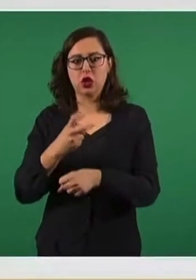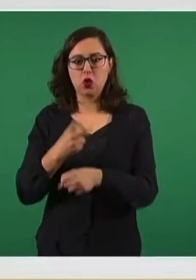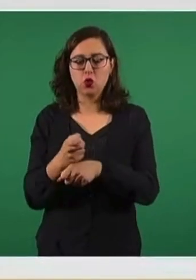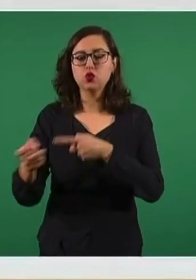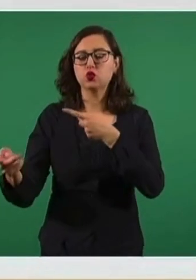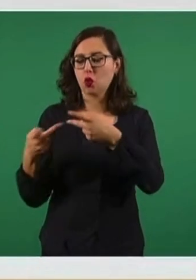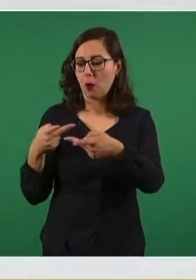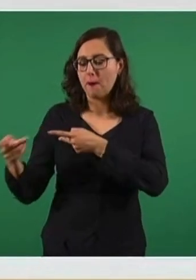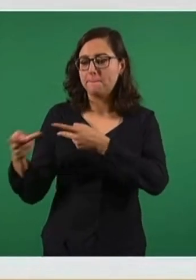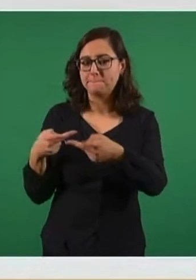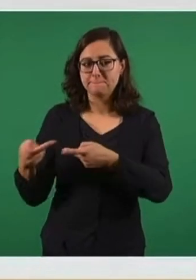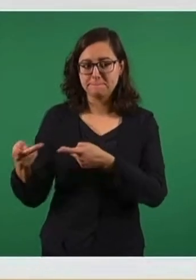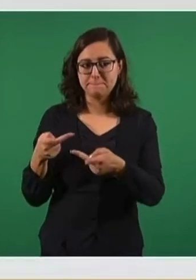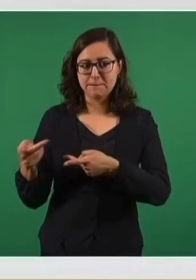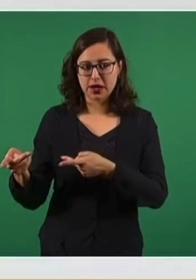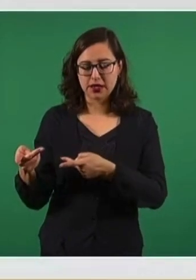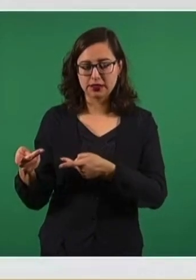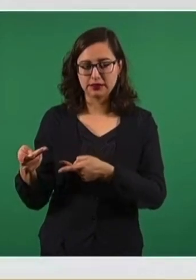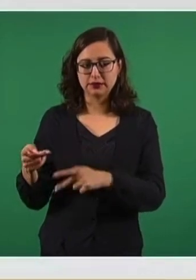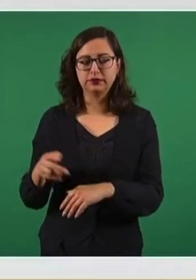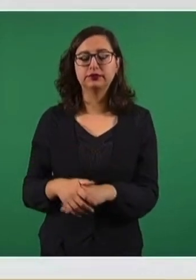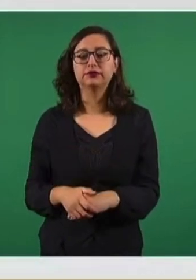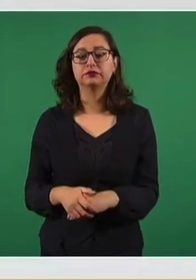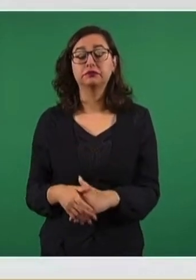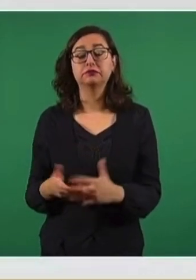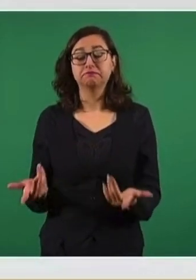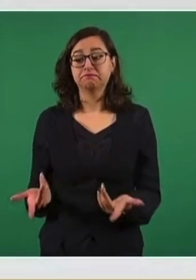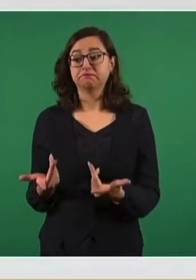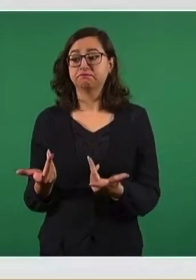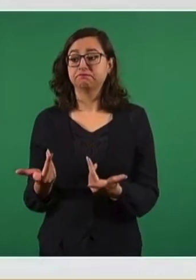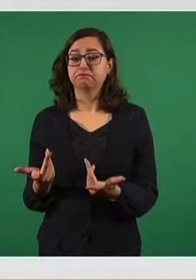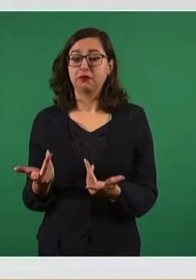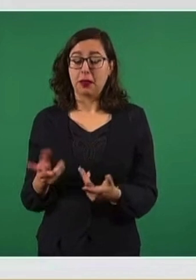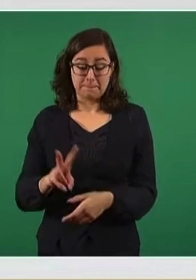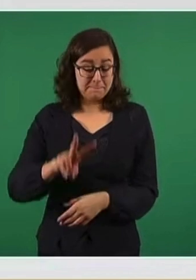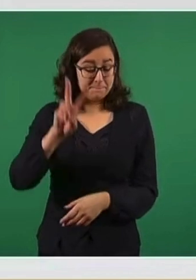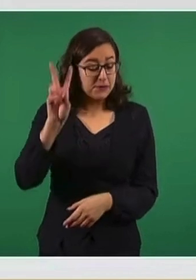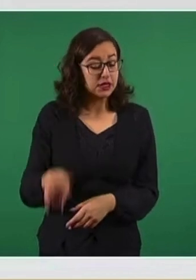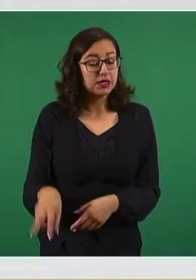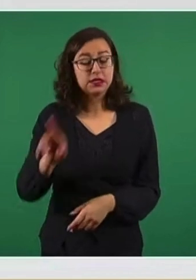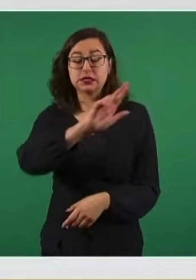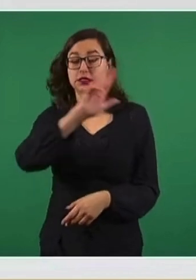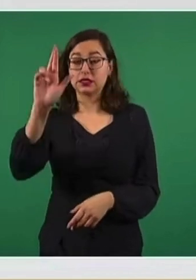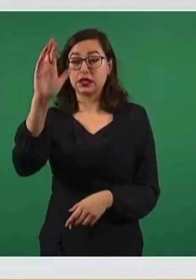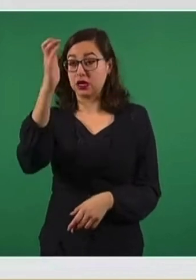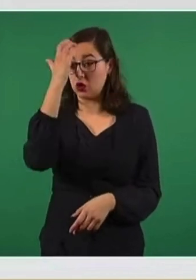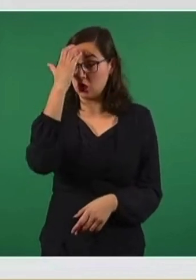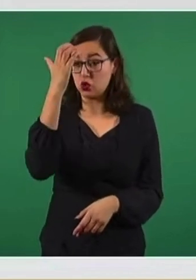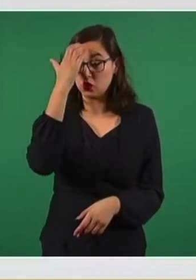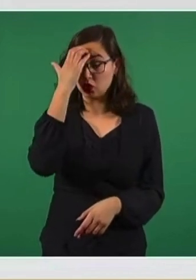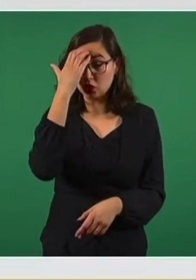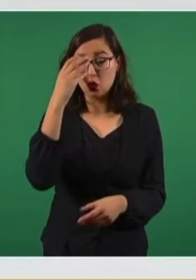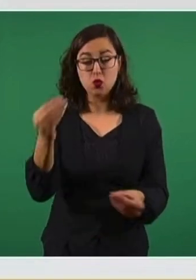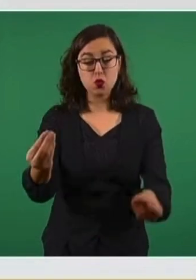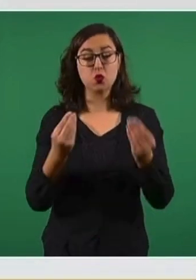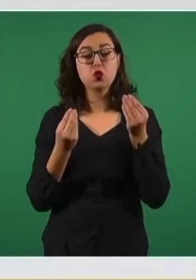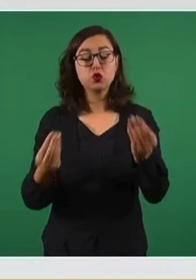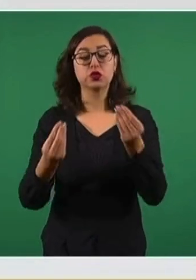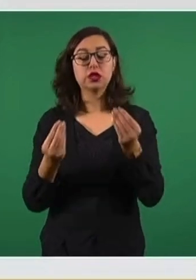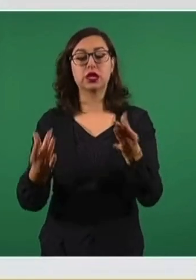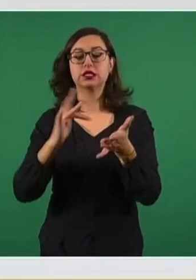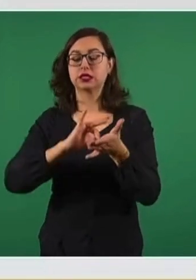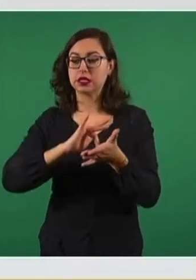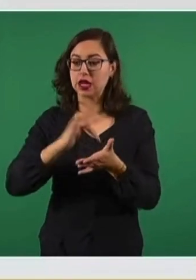reunidos. Y doy un reconocimiento y muy, muy importante a los funcionarios,